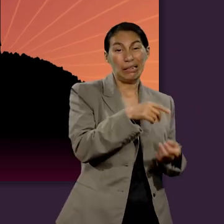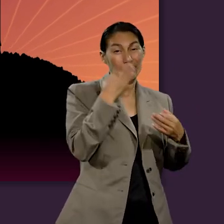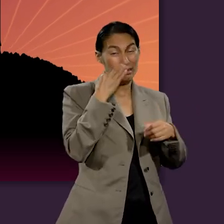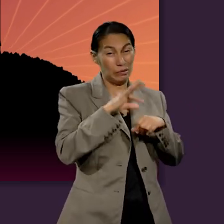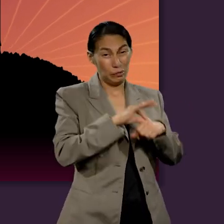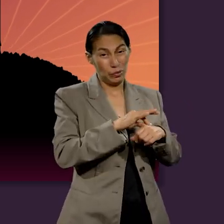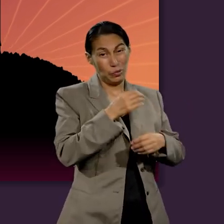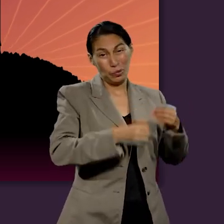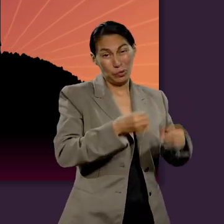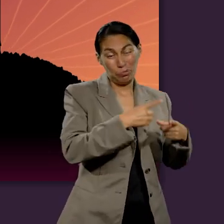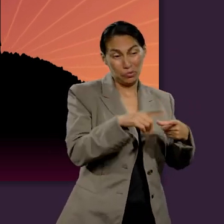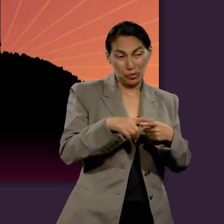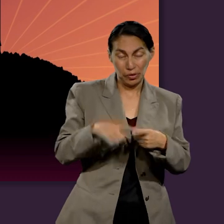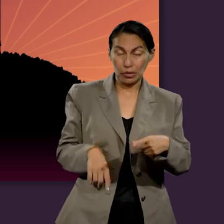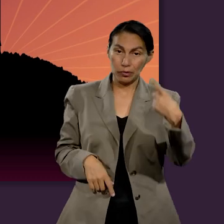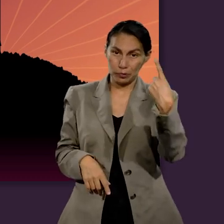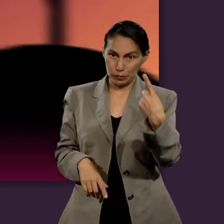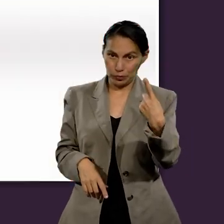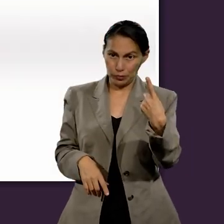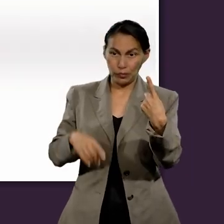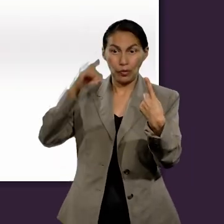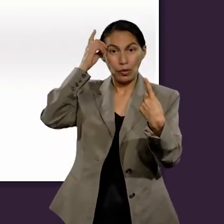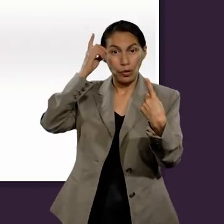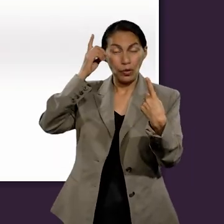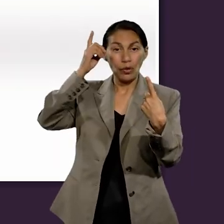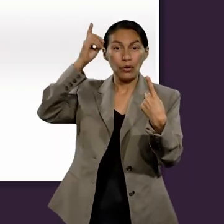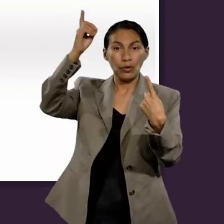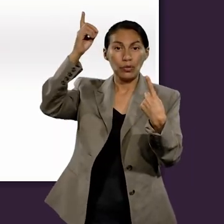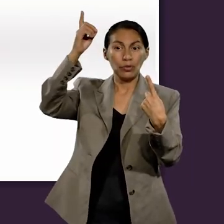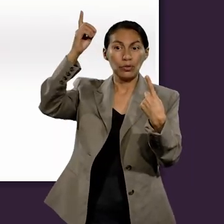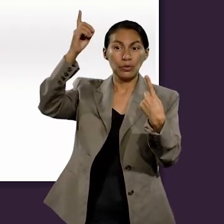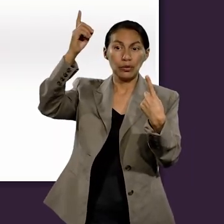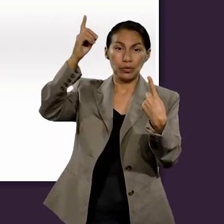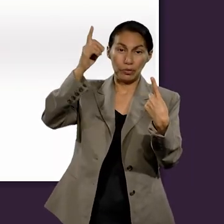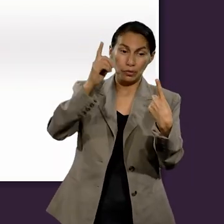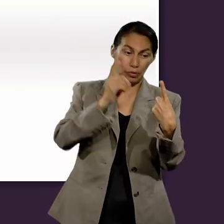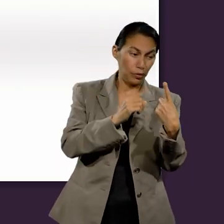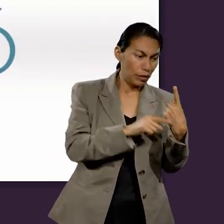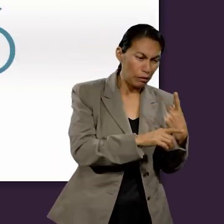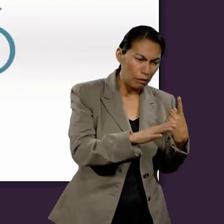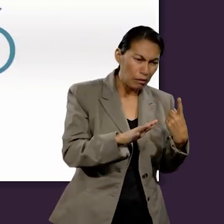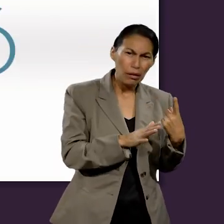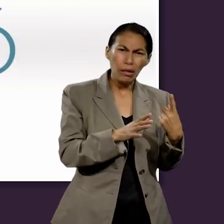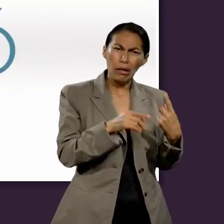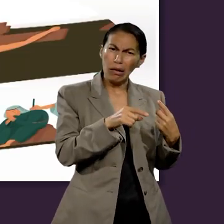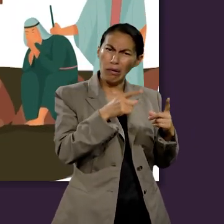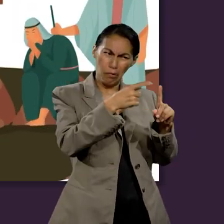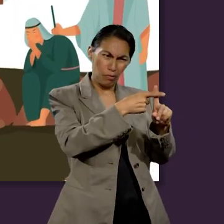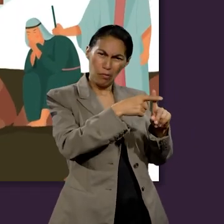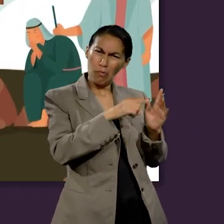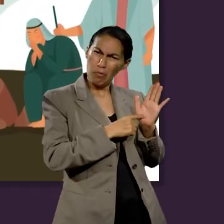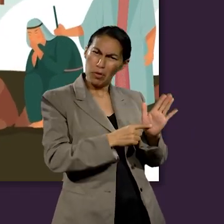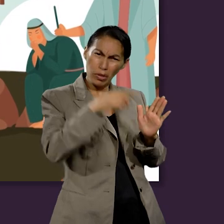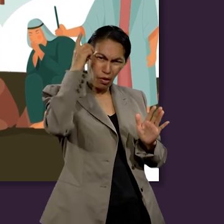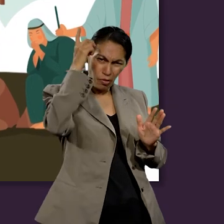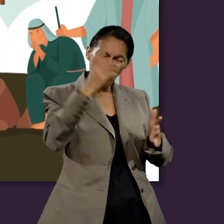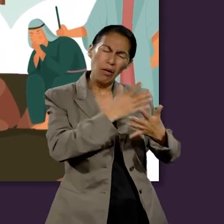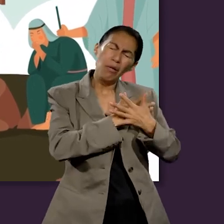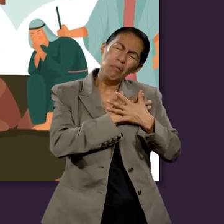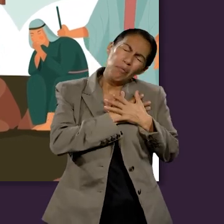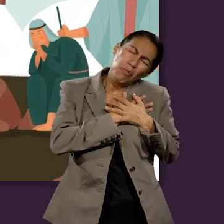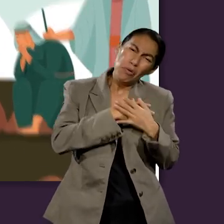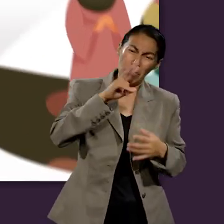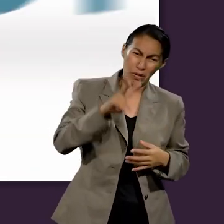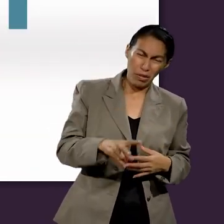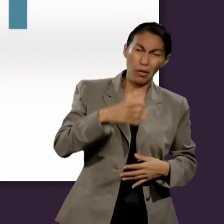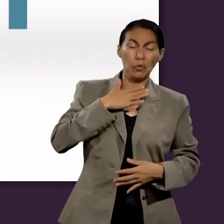diferentes testimonios y juicios. Número 1. Dios se vindicó. El Golgotha prueba que Dios